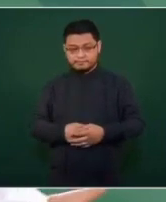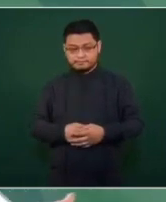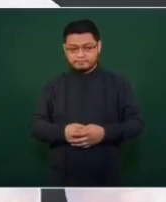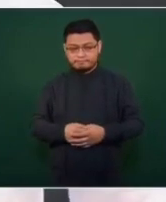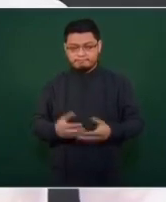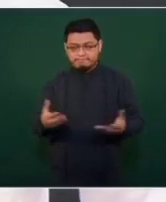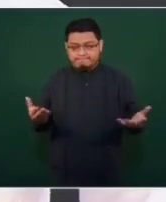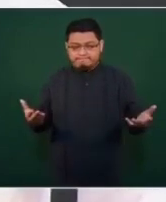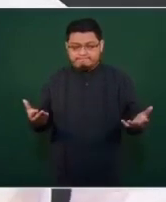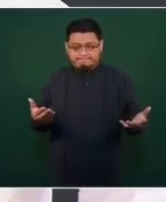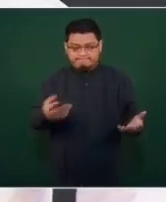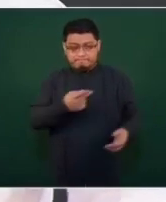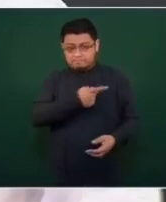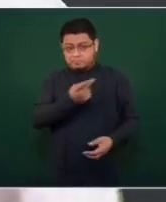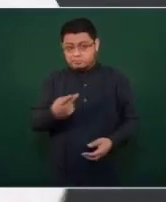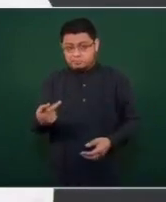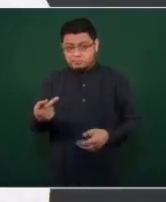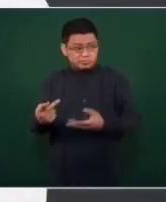Si la mayoría de los pobres